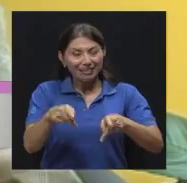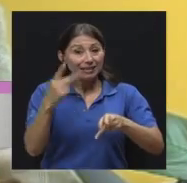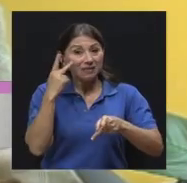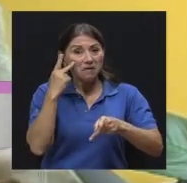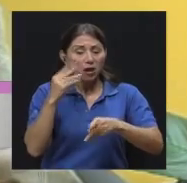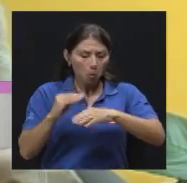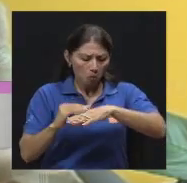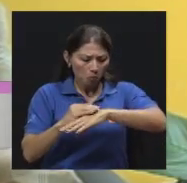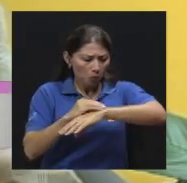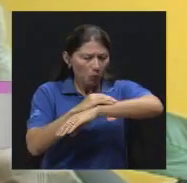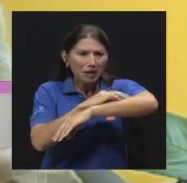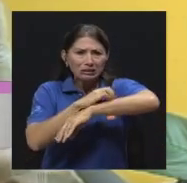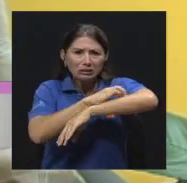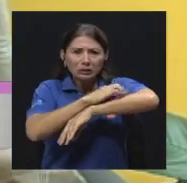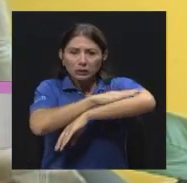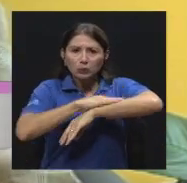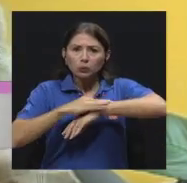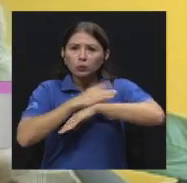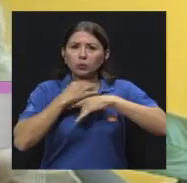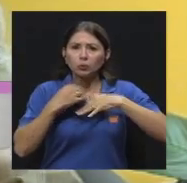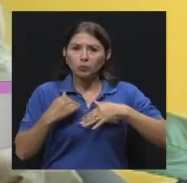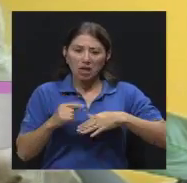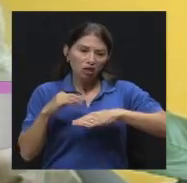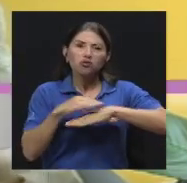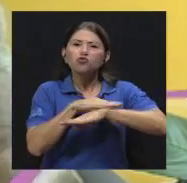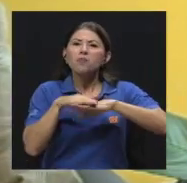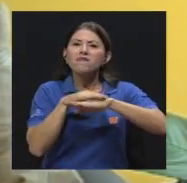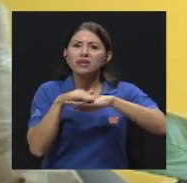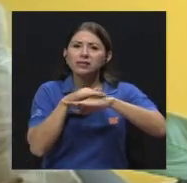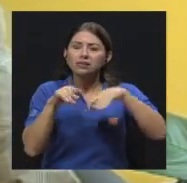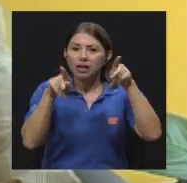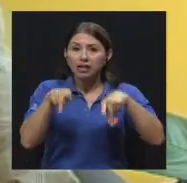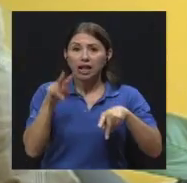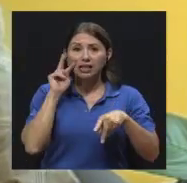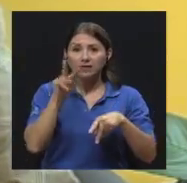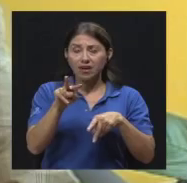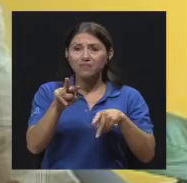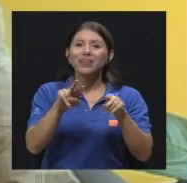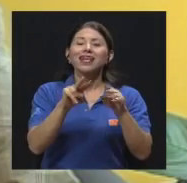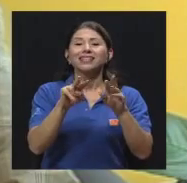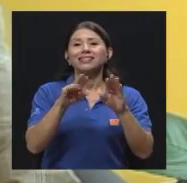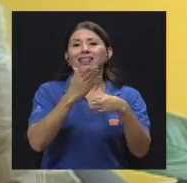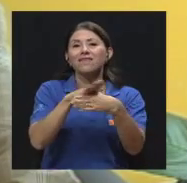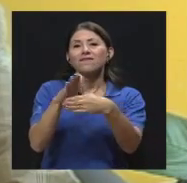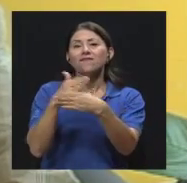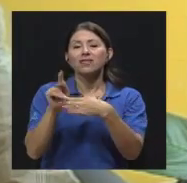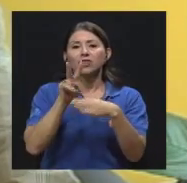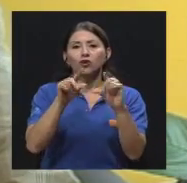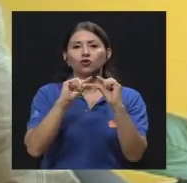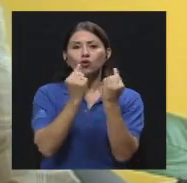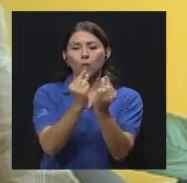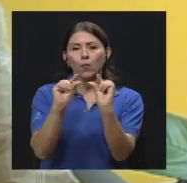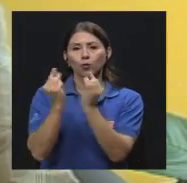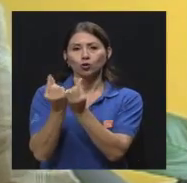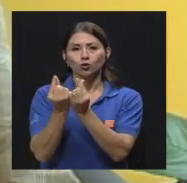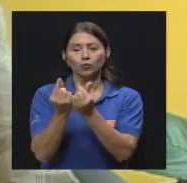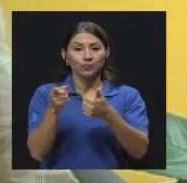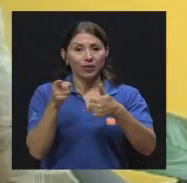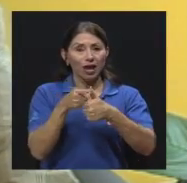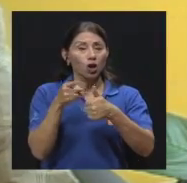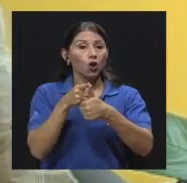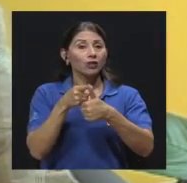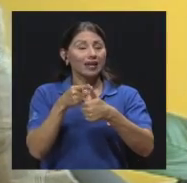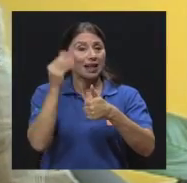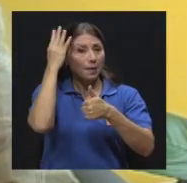Esos nosotros los dividimos en dos grupos, especialmente los que afectan pelo y